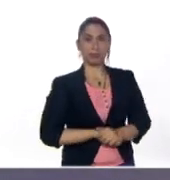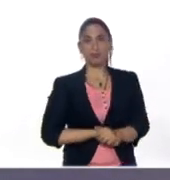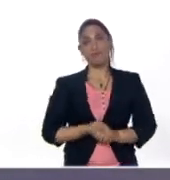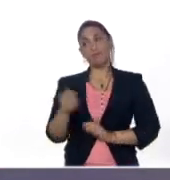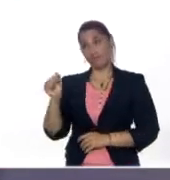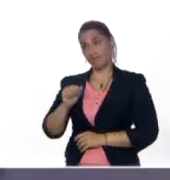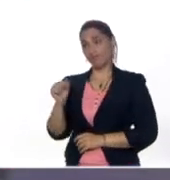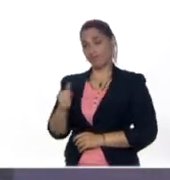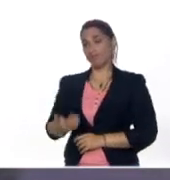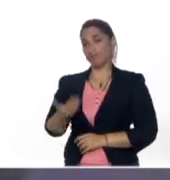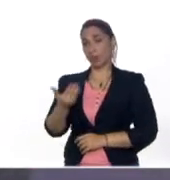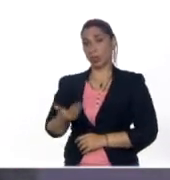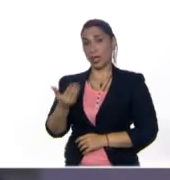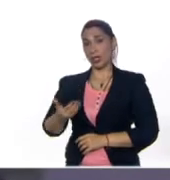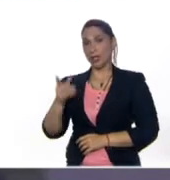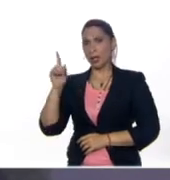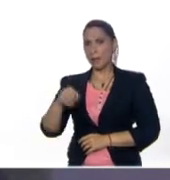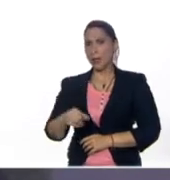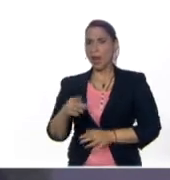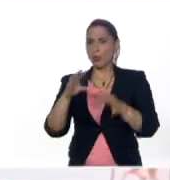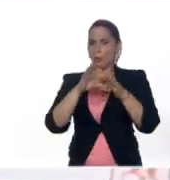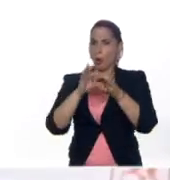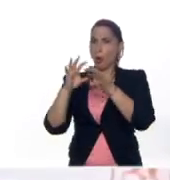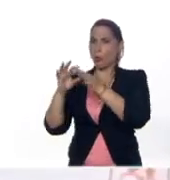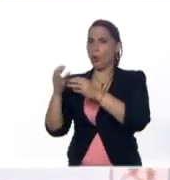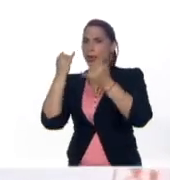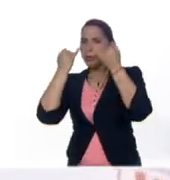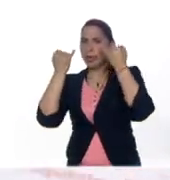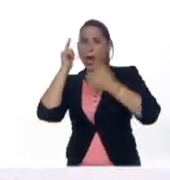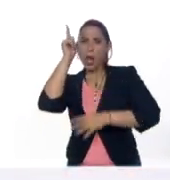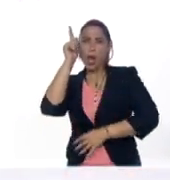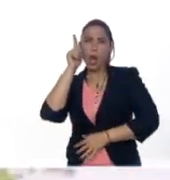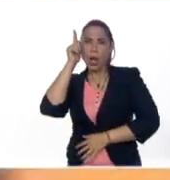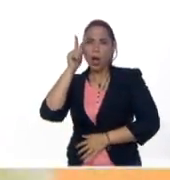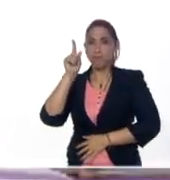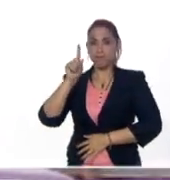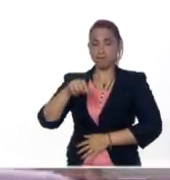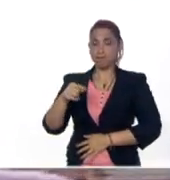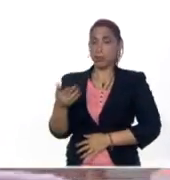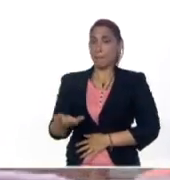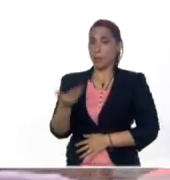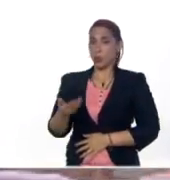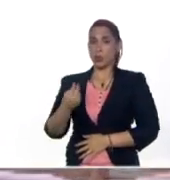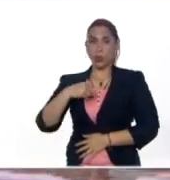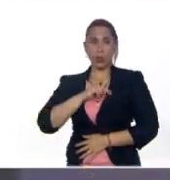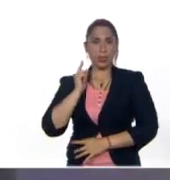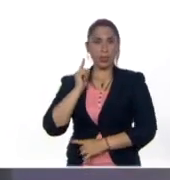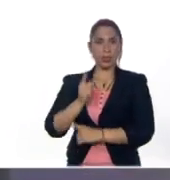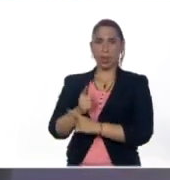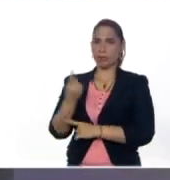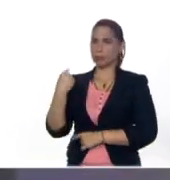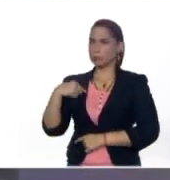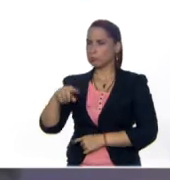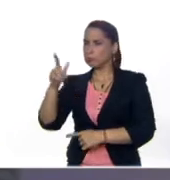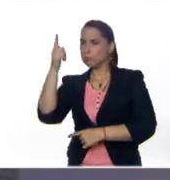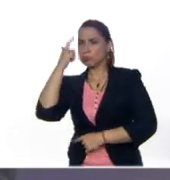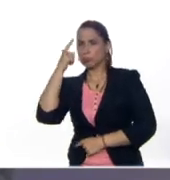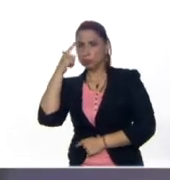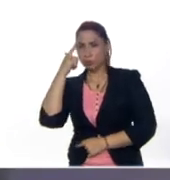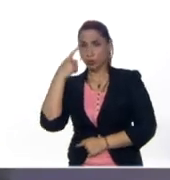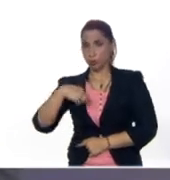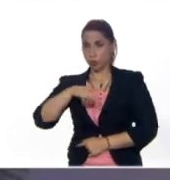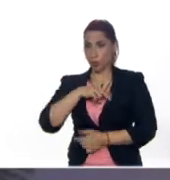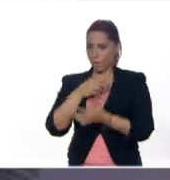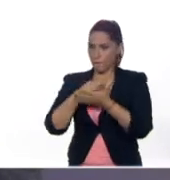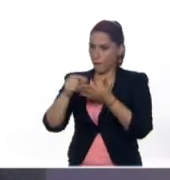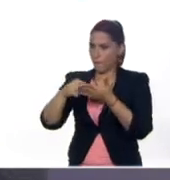porque es importante también ir banar las ideas, seguir con la lógica. Y algo también importante que debemos de tener en cuenta cuando escribimos